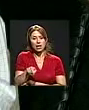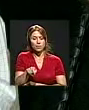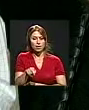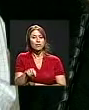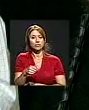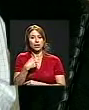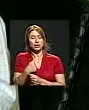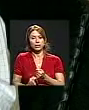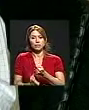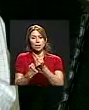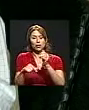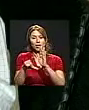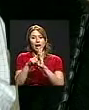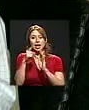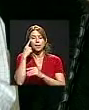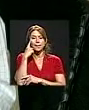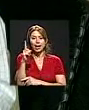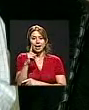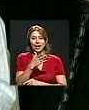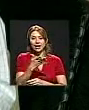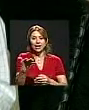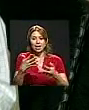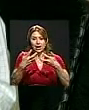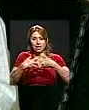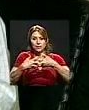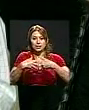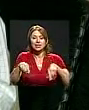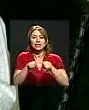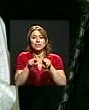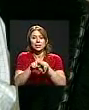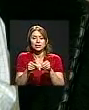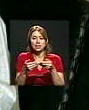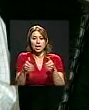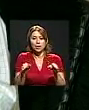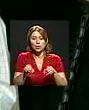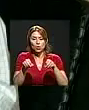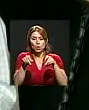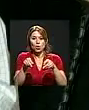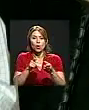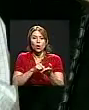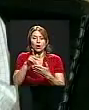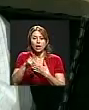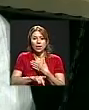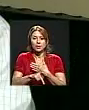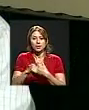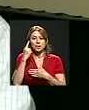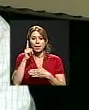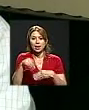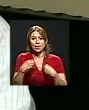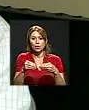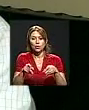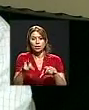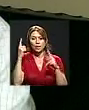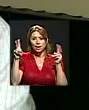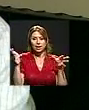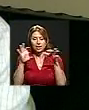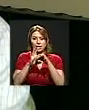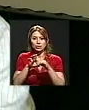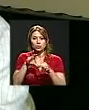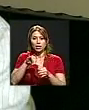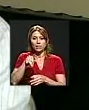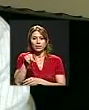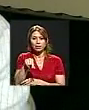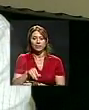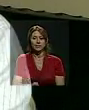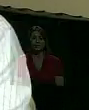respaldo legal para que en las empresas también se abran programas para dar esas posibilidades. Para Nexus, Jafet Quesada.